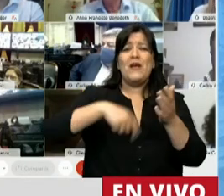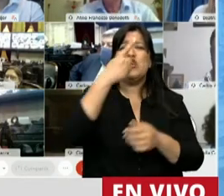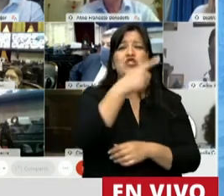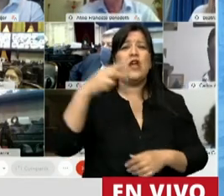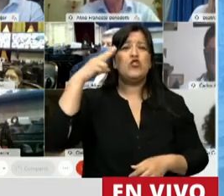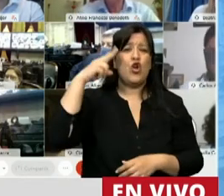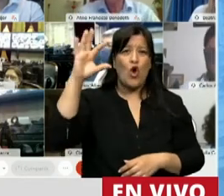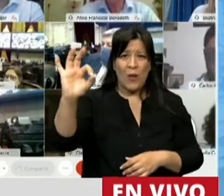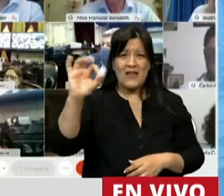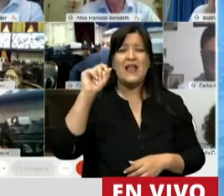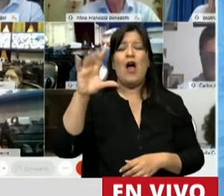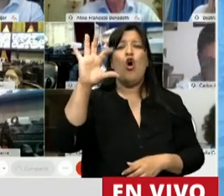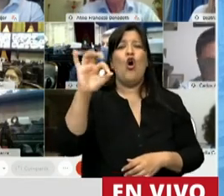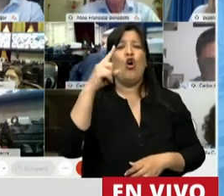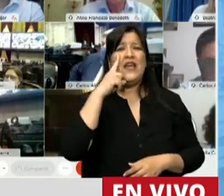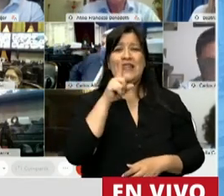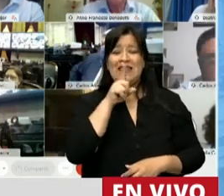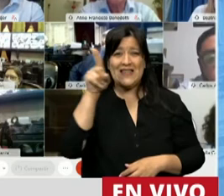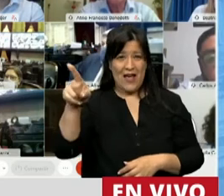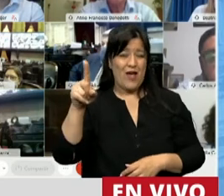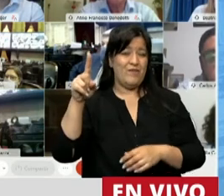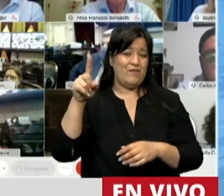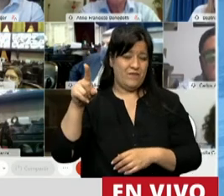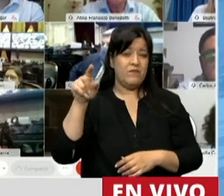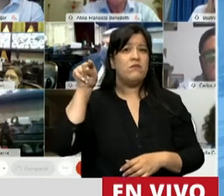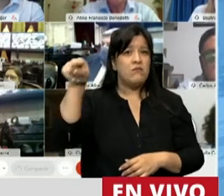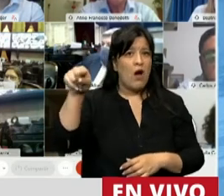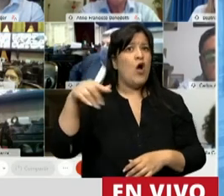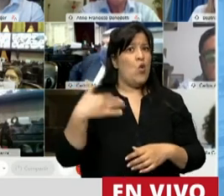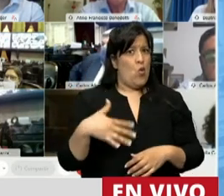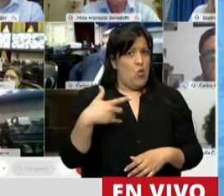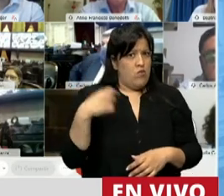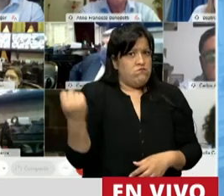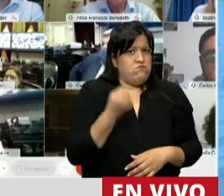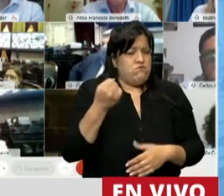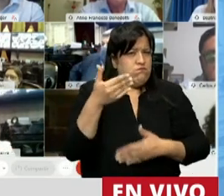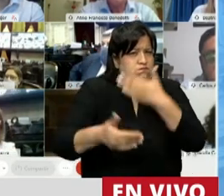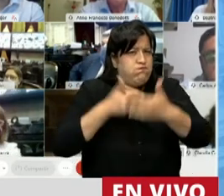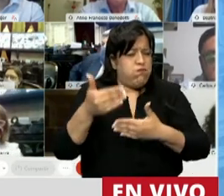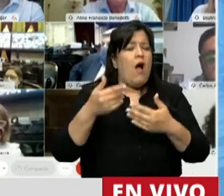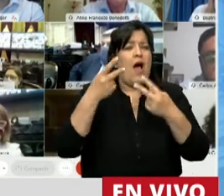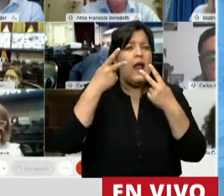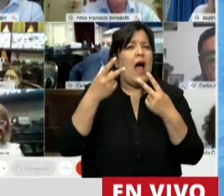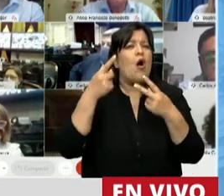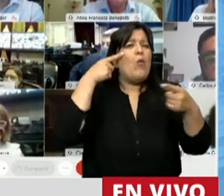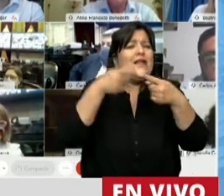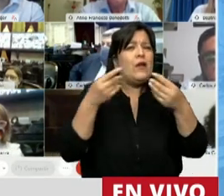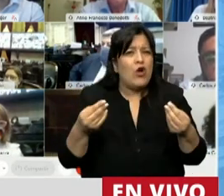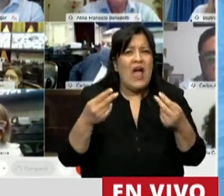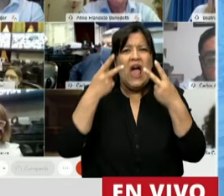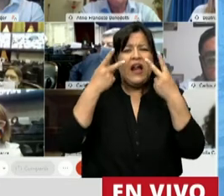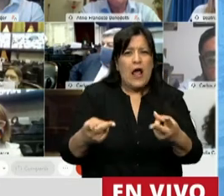con la OIT que claramente nos pone a la vanguardia en el planteo de reconocer y